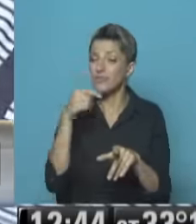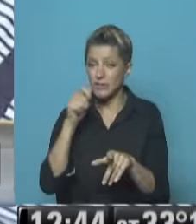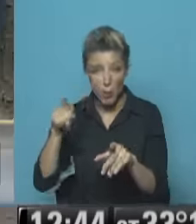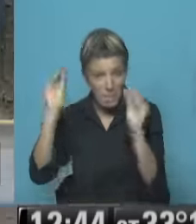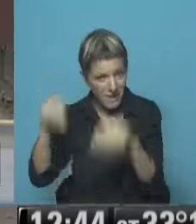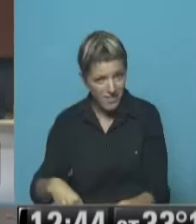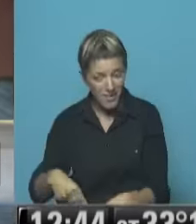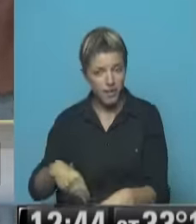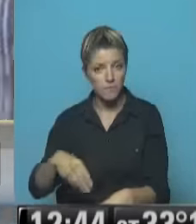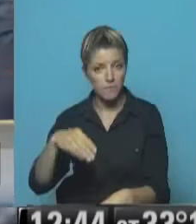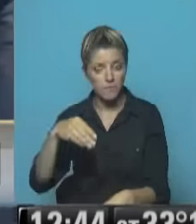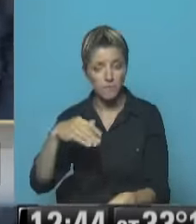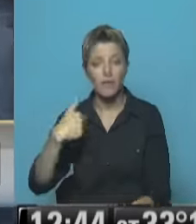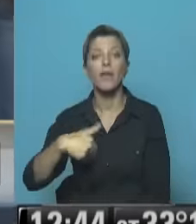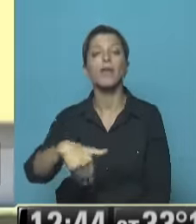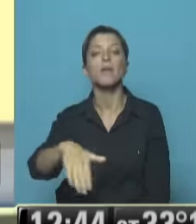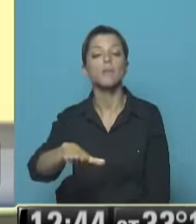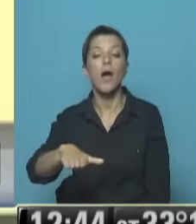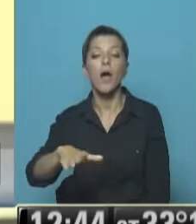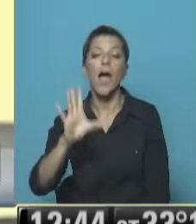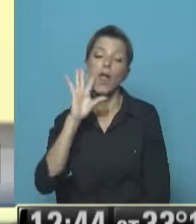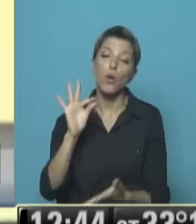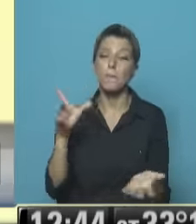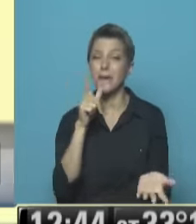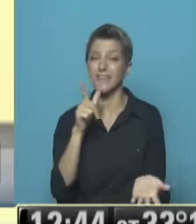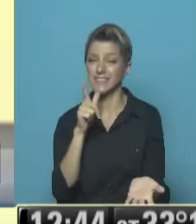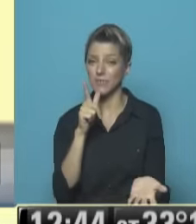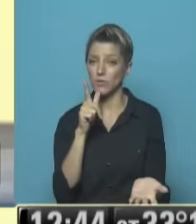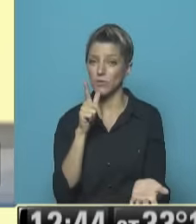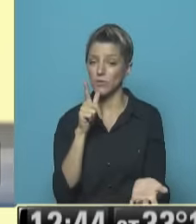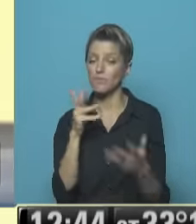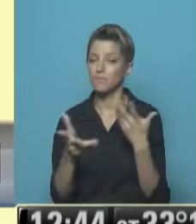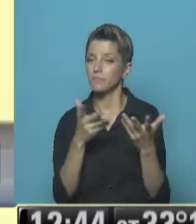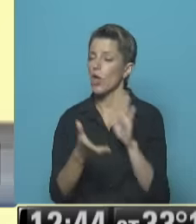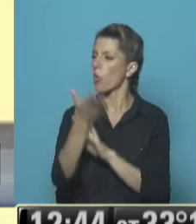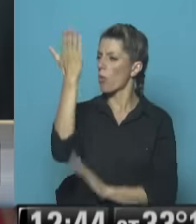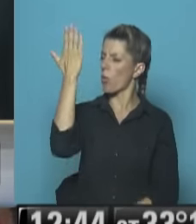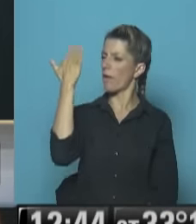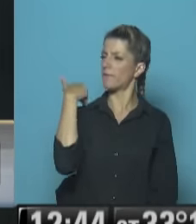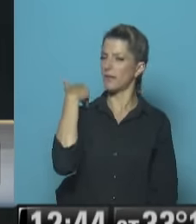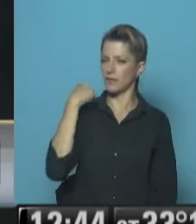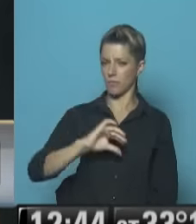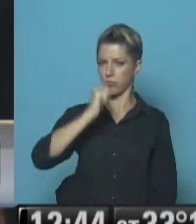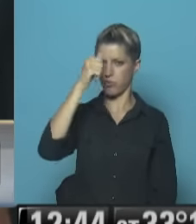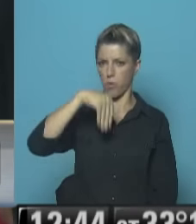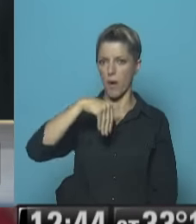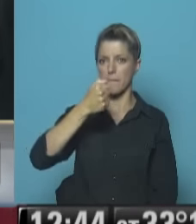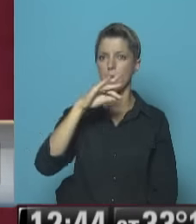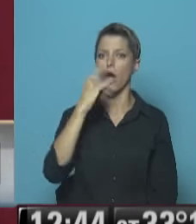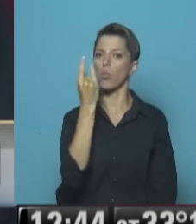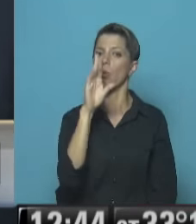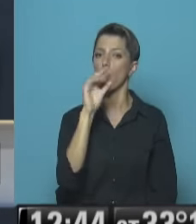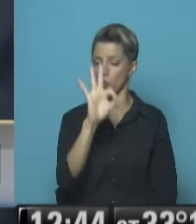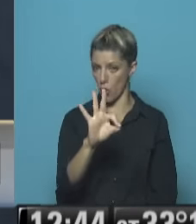Iban a ser Un Tal vez algo parecido A lo que pasó Cuando ganó Nicolás Maduro En las últimas elecciones